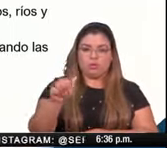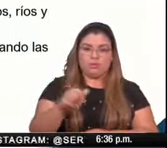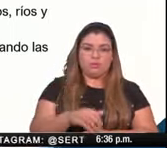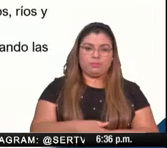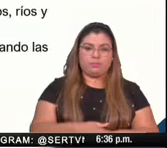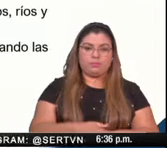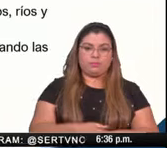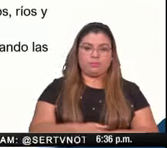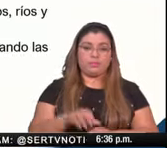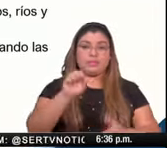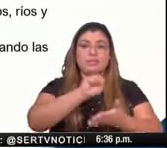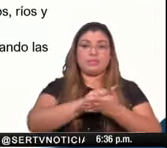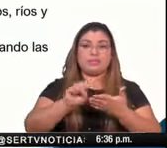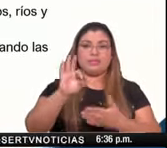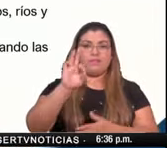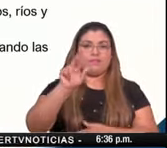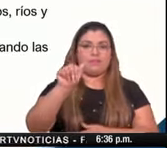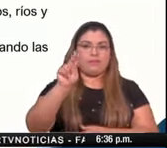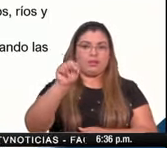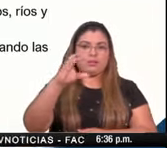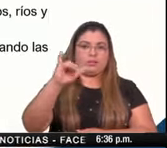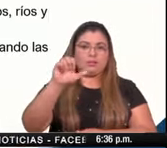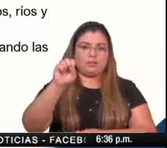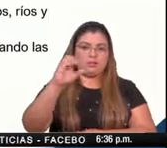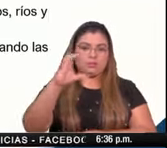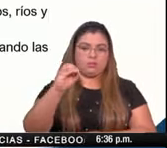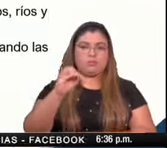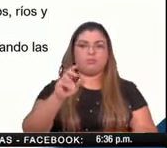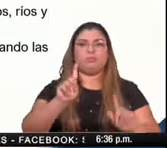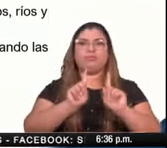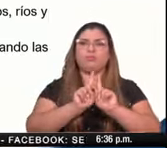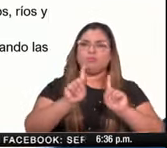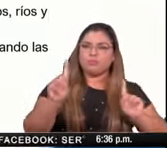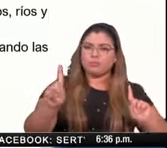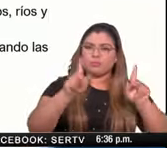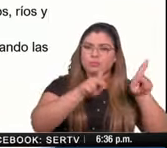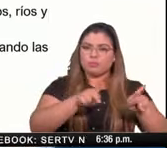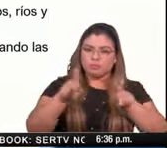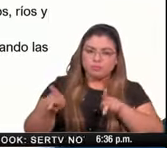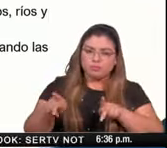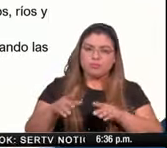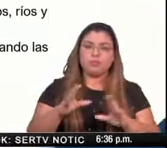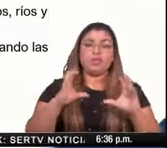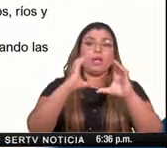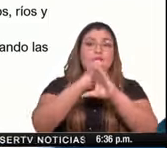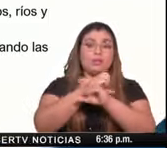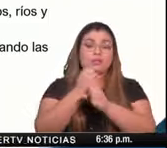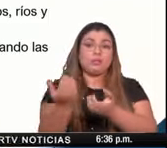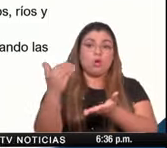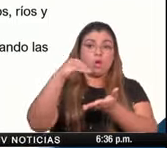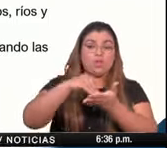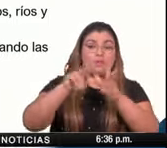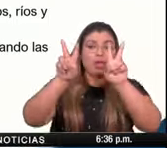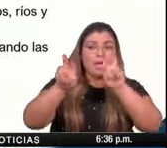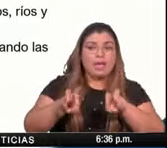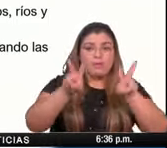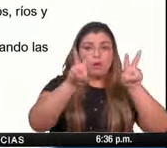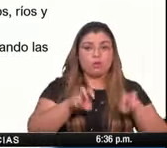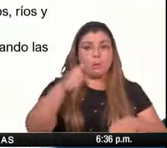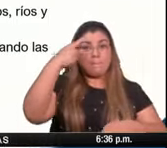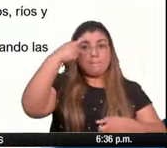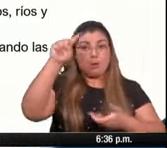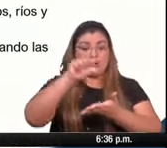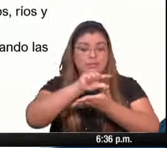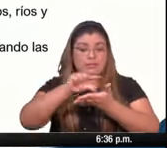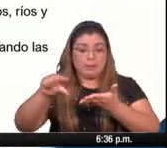guardando las medidas de bioseguridad y distancia y distanciamiento físico y haremos una evaluación semanal de